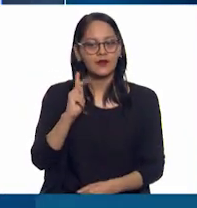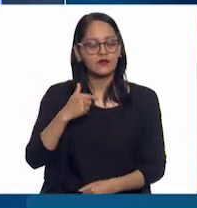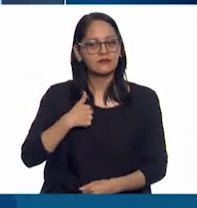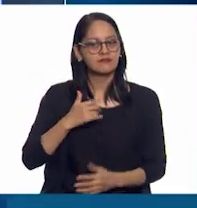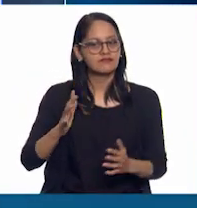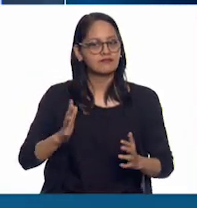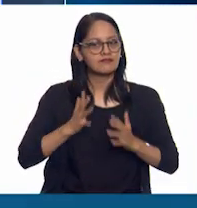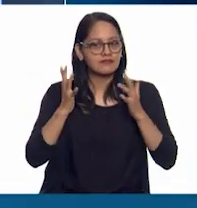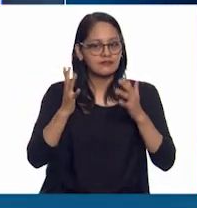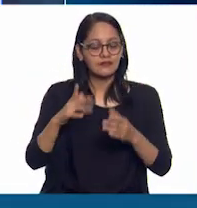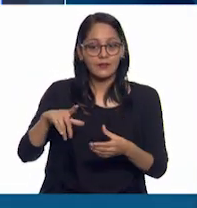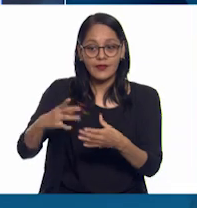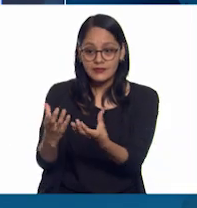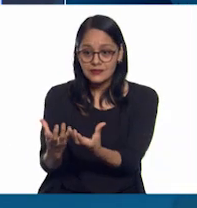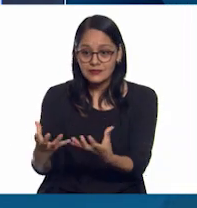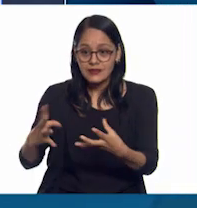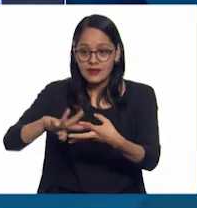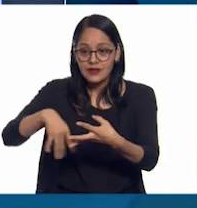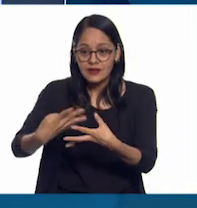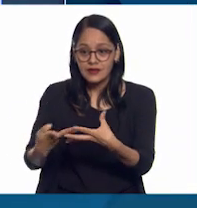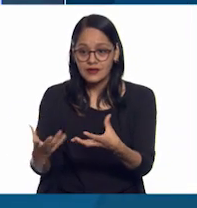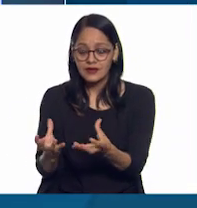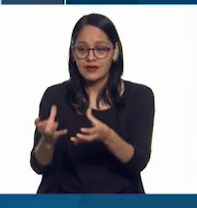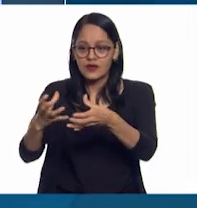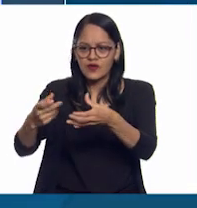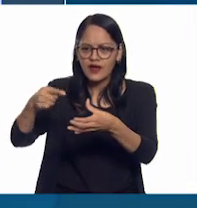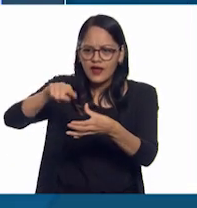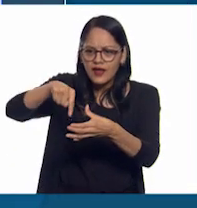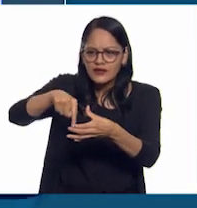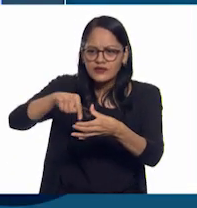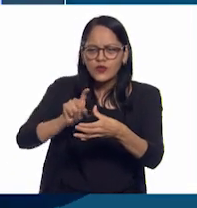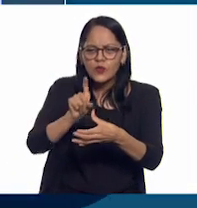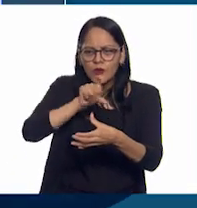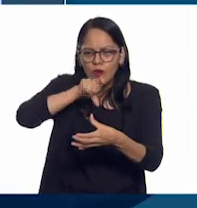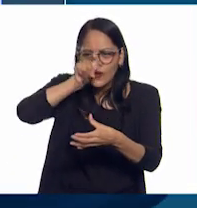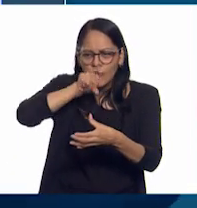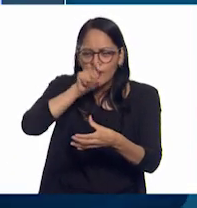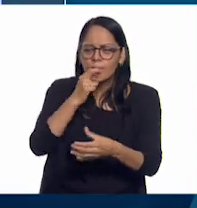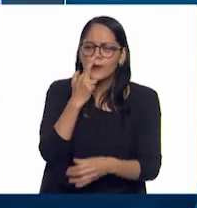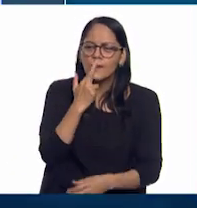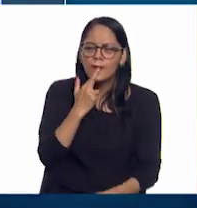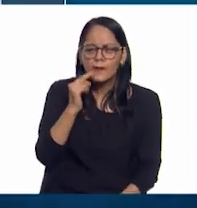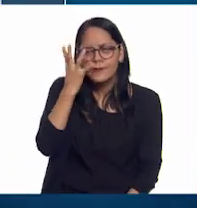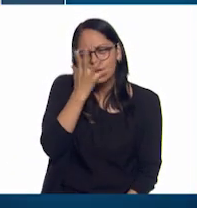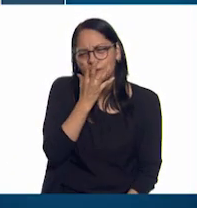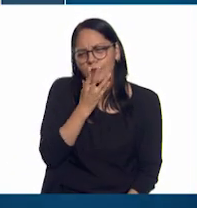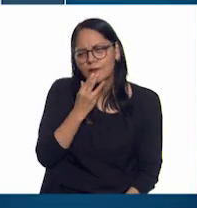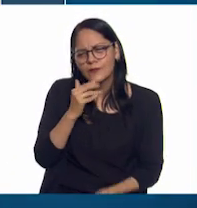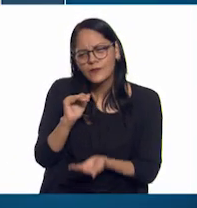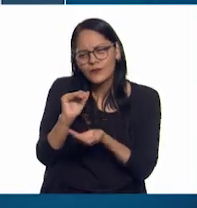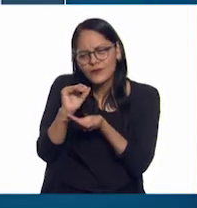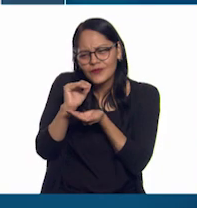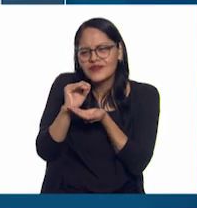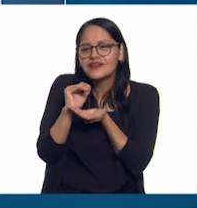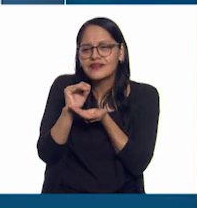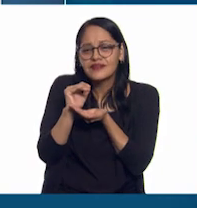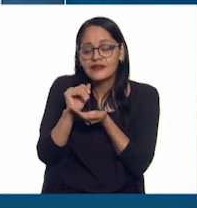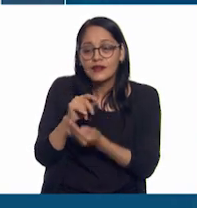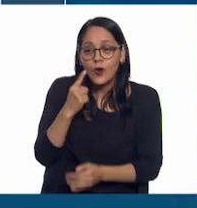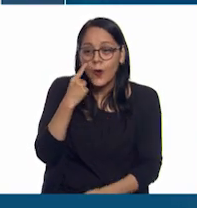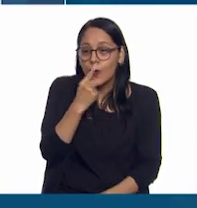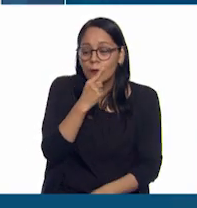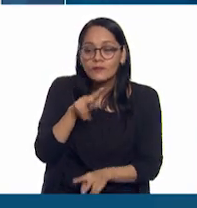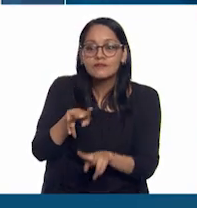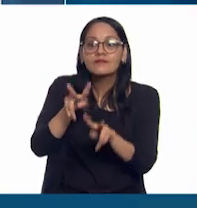dentro del nido solo había este pequeño cotorro rojo muy lindo. Abrió los ojos